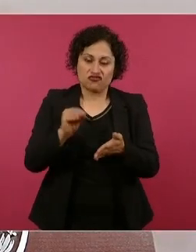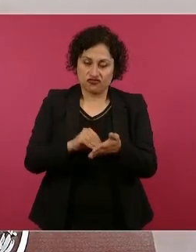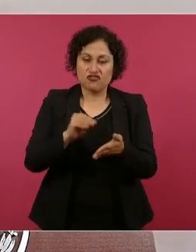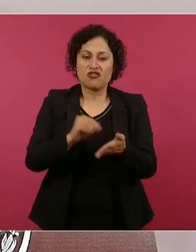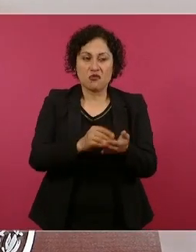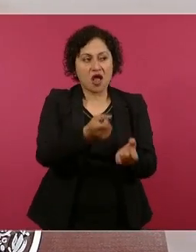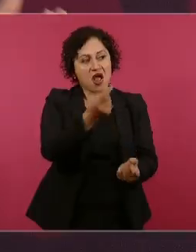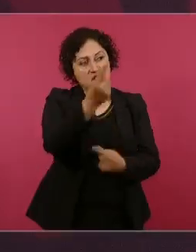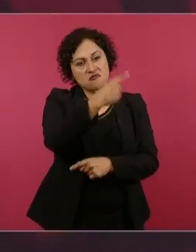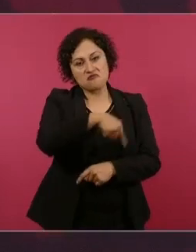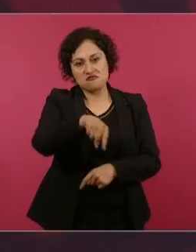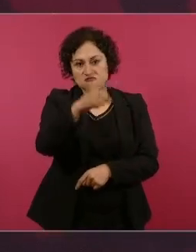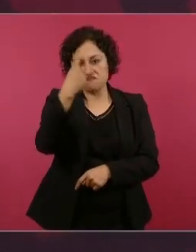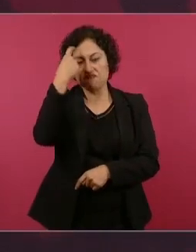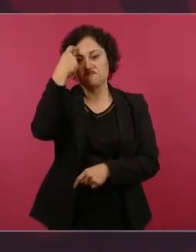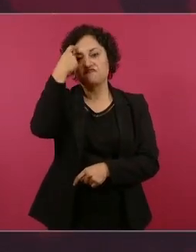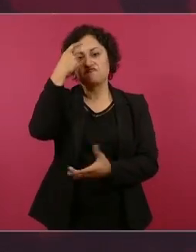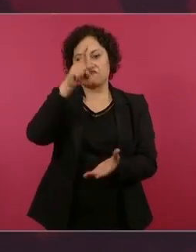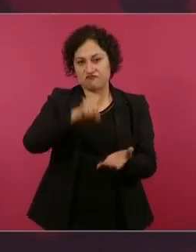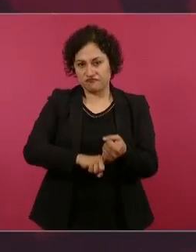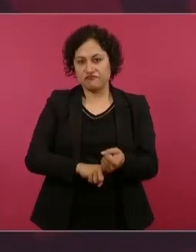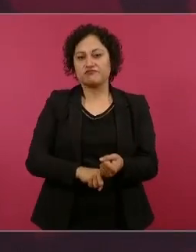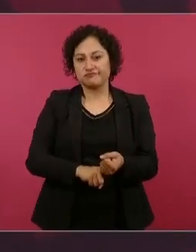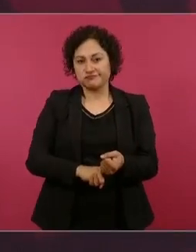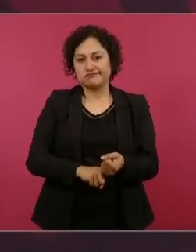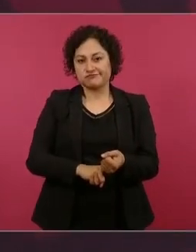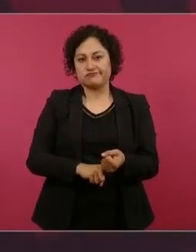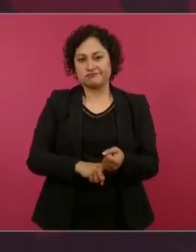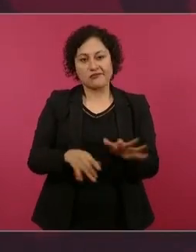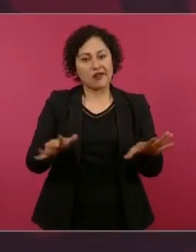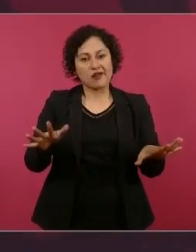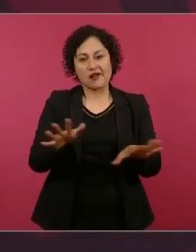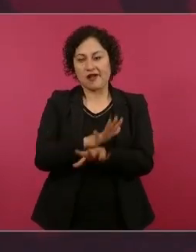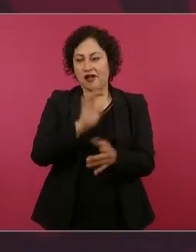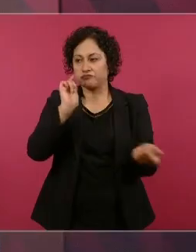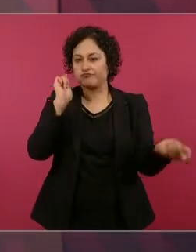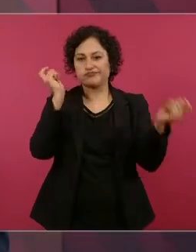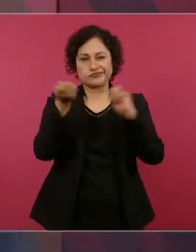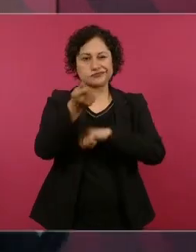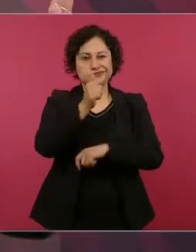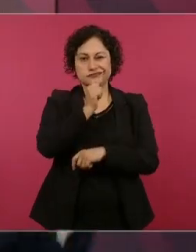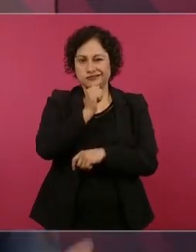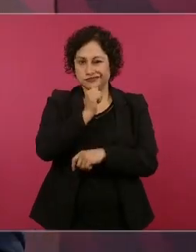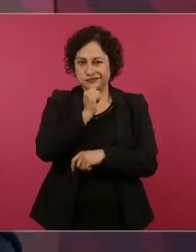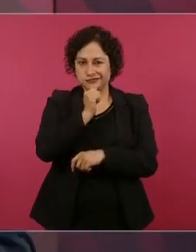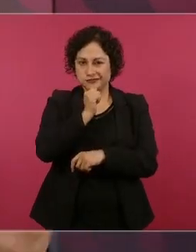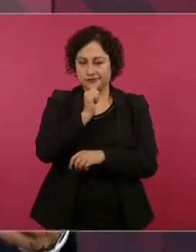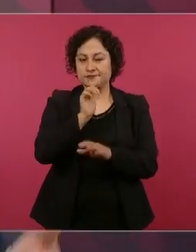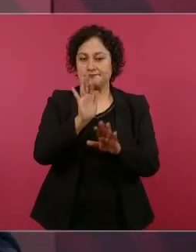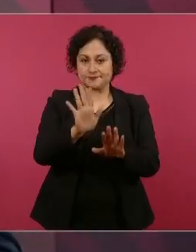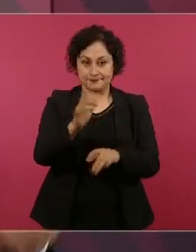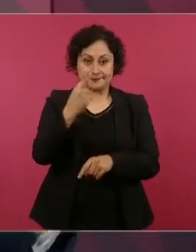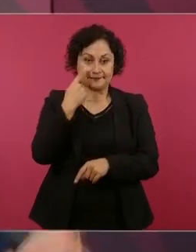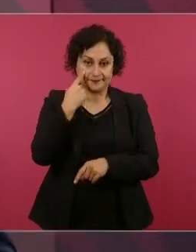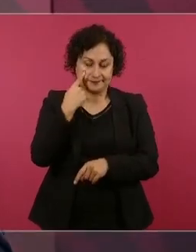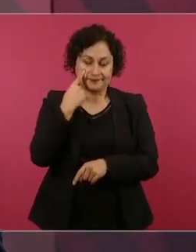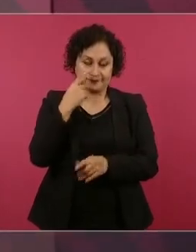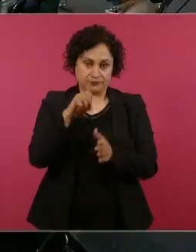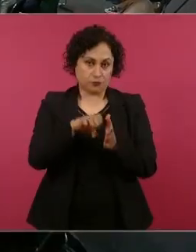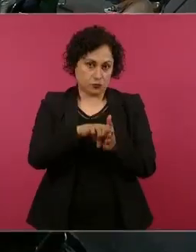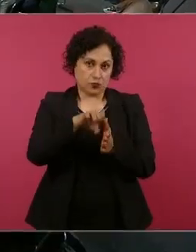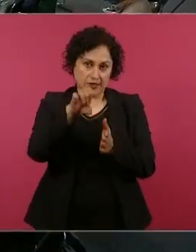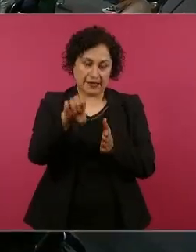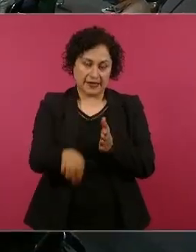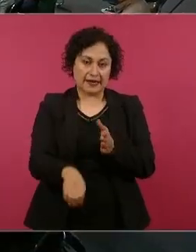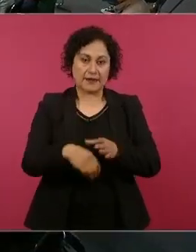Y no cambian, por ejemplo, no les parece